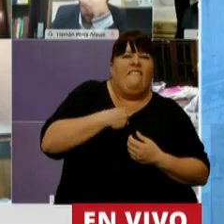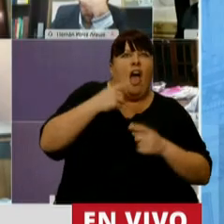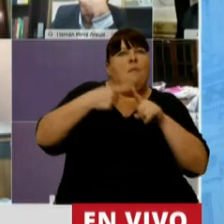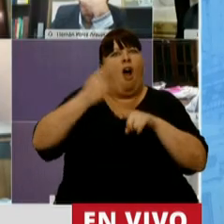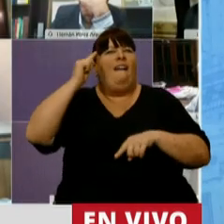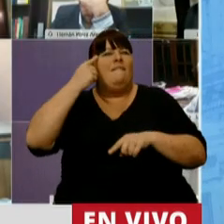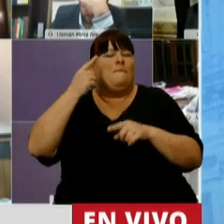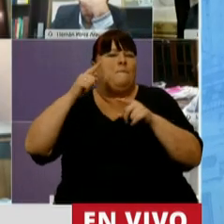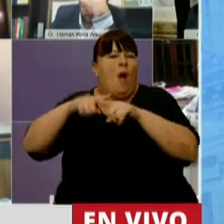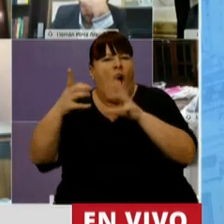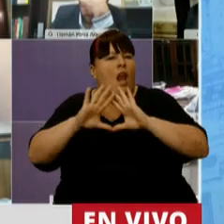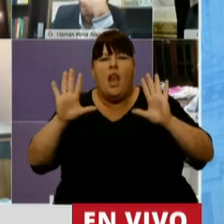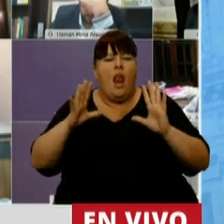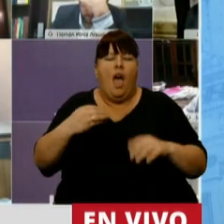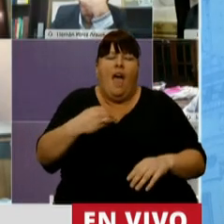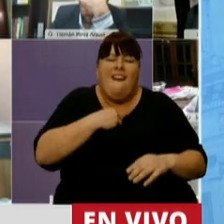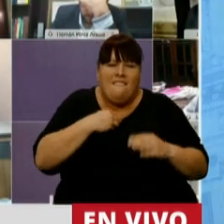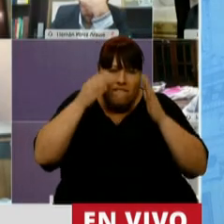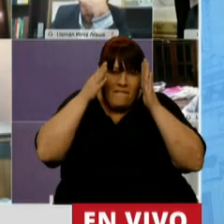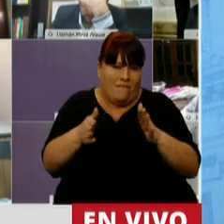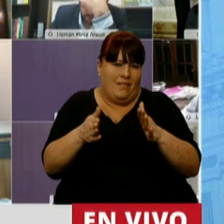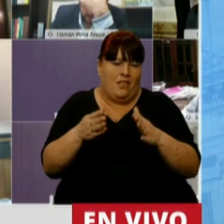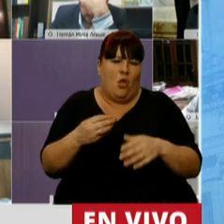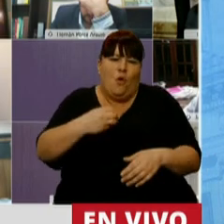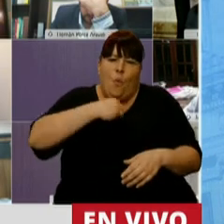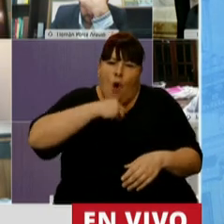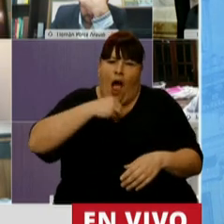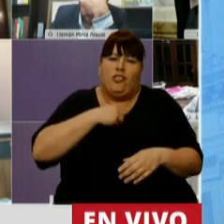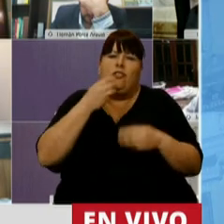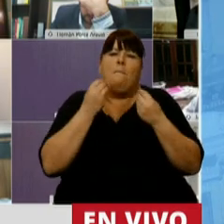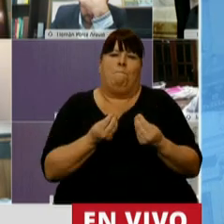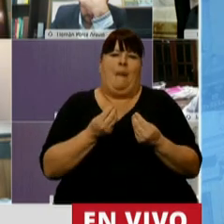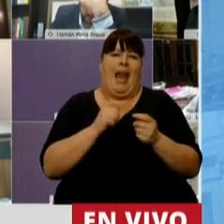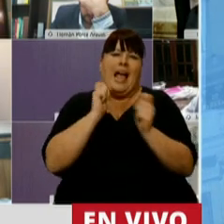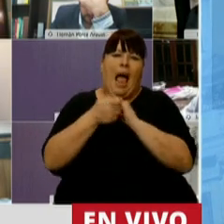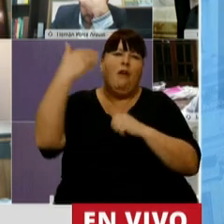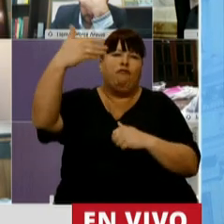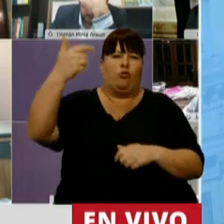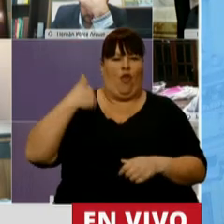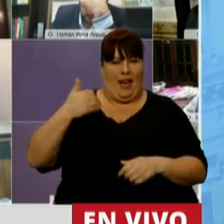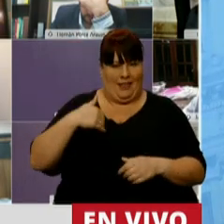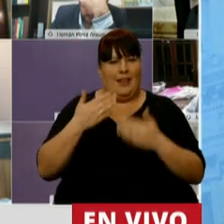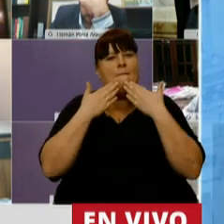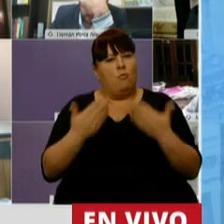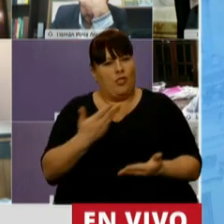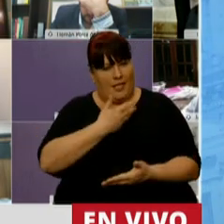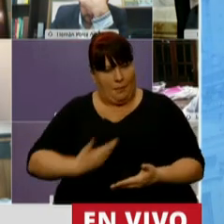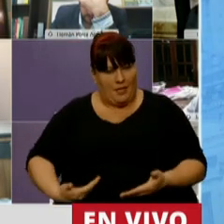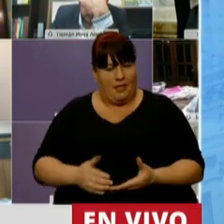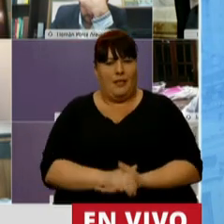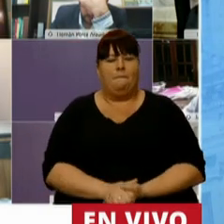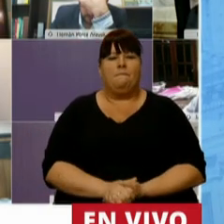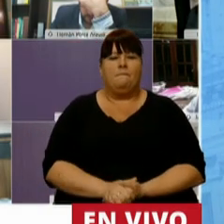ideológicas, pero con un apasionamiento vocacional con respecto a cambiar el rumbo del país. Muchas gracias, señor Presidente.